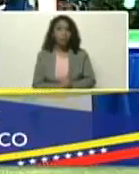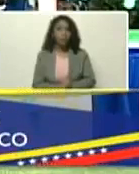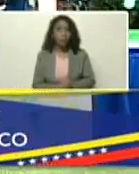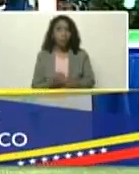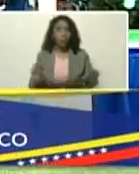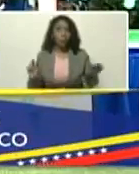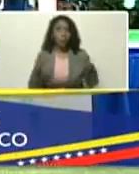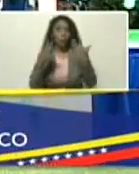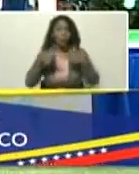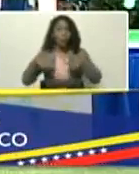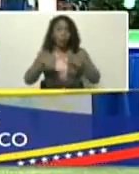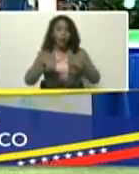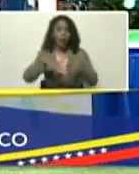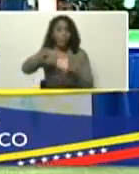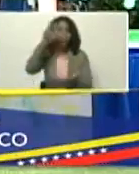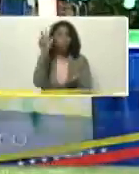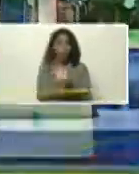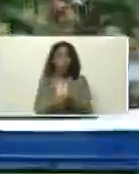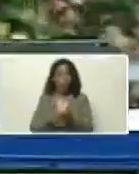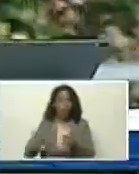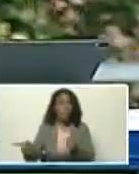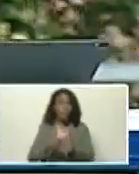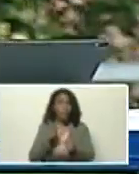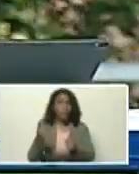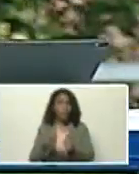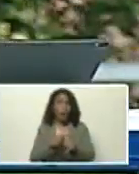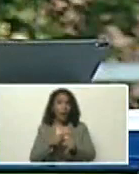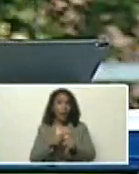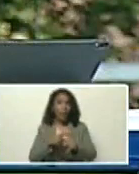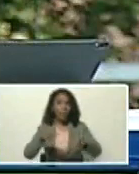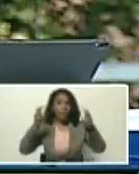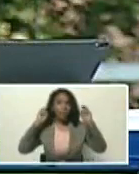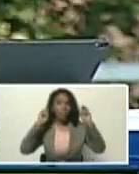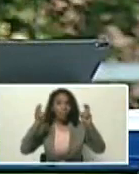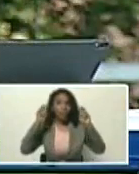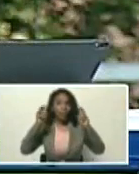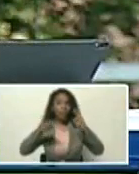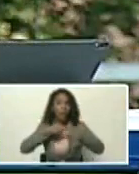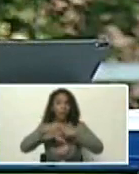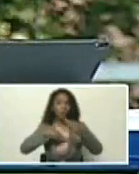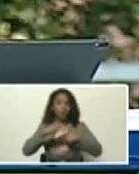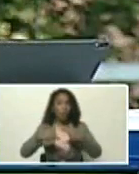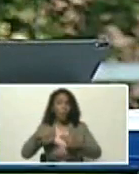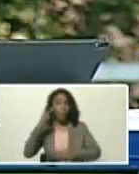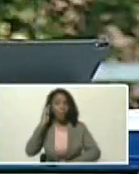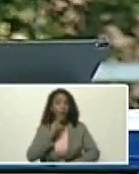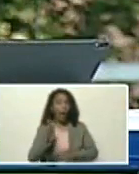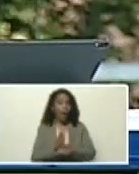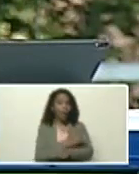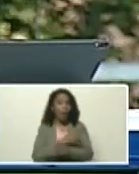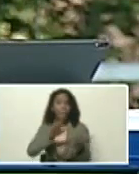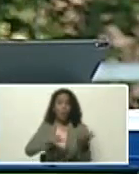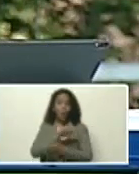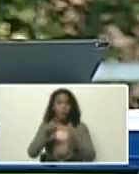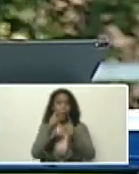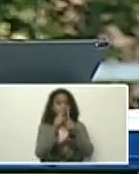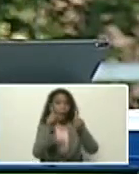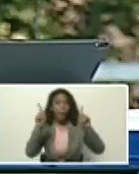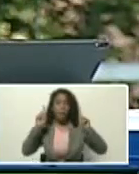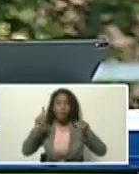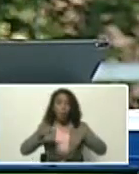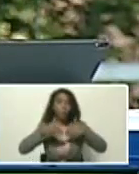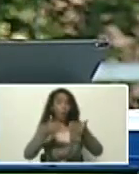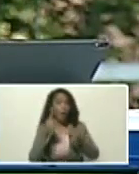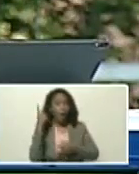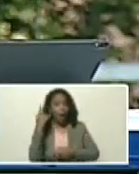octavo lugar, aprobación, las principales acciones, de la revolución bolivariana, ante la crisis climática, las cuales